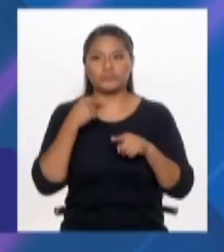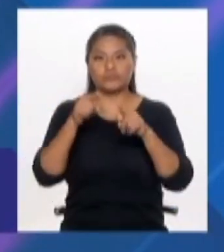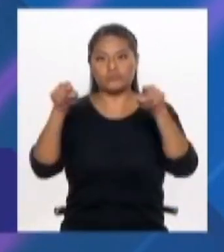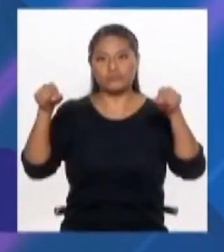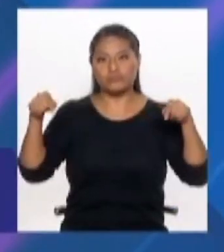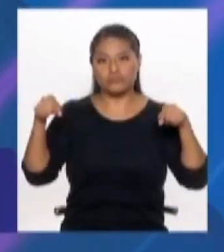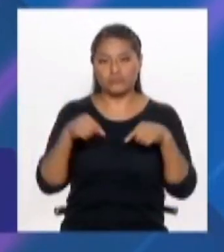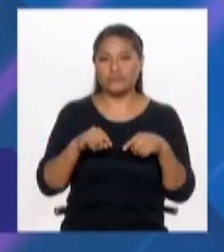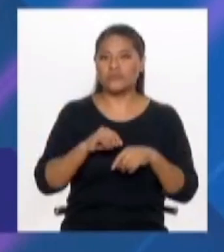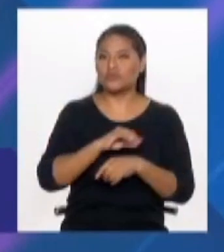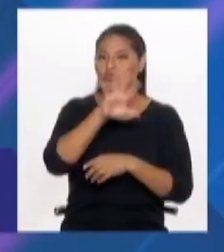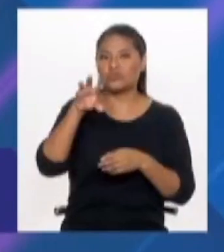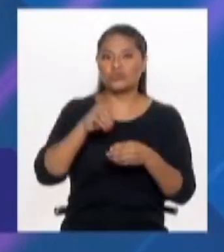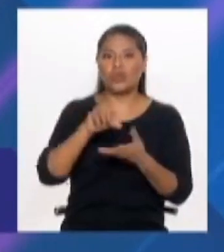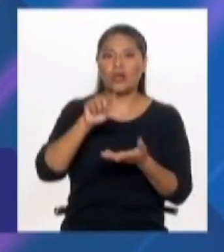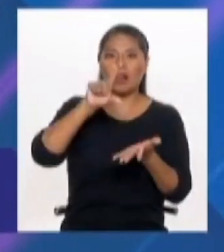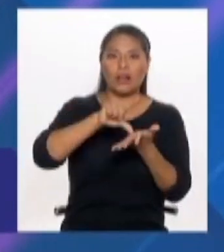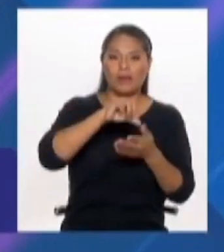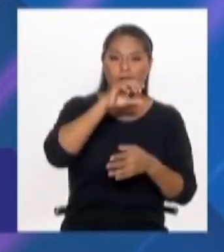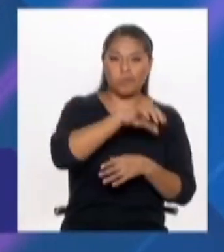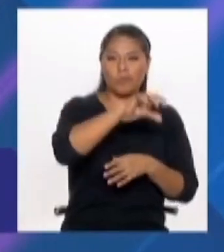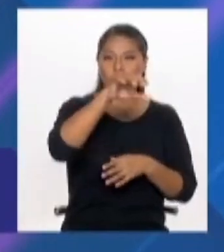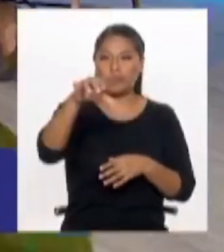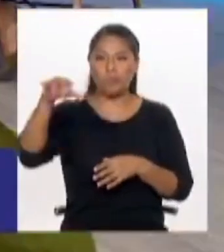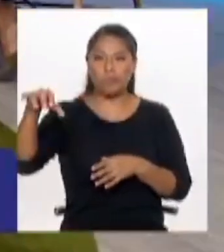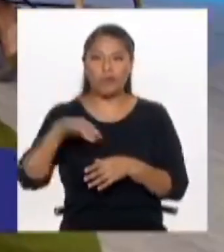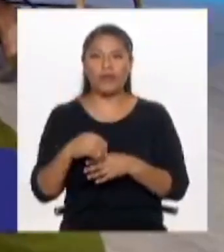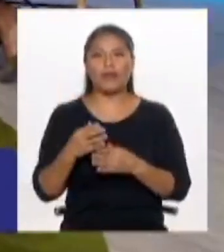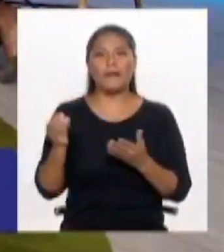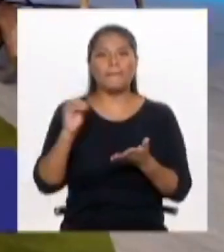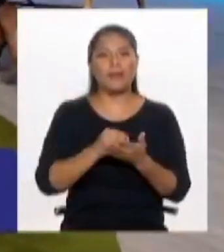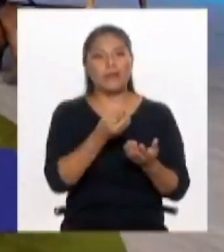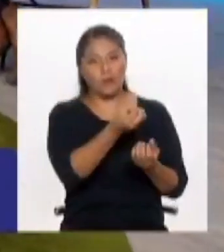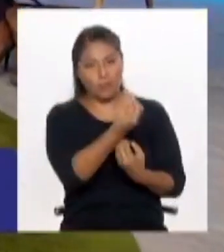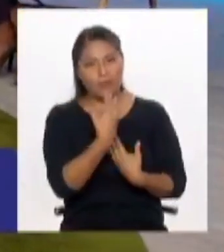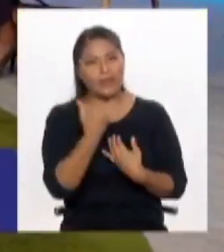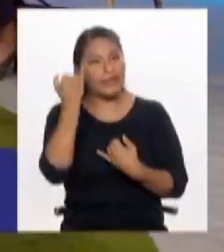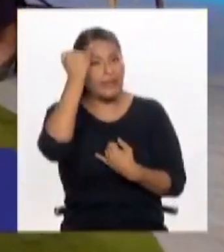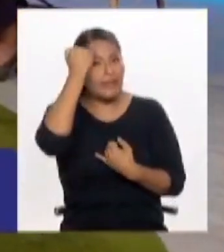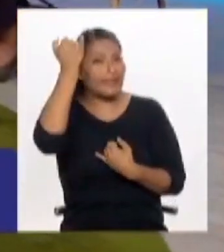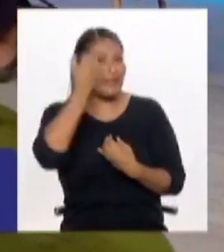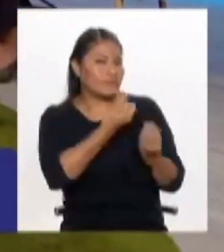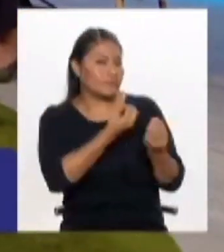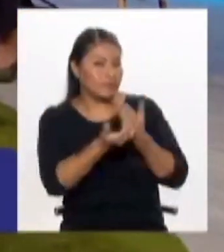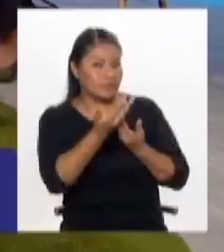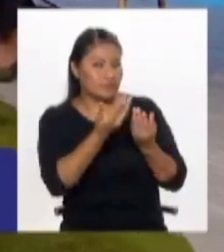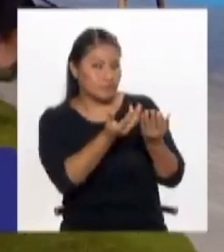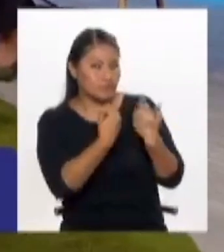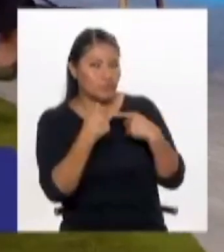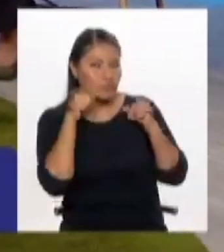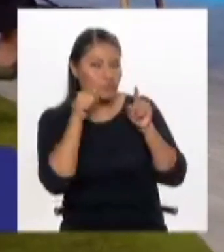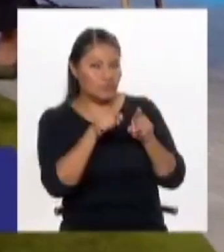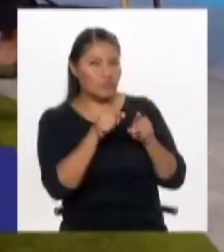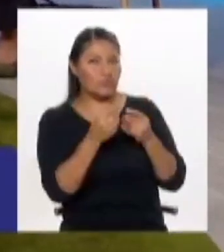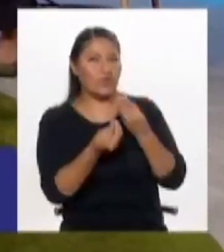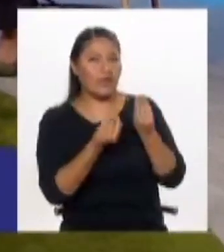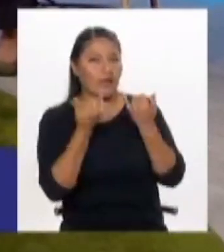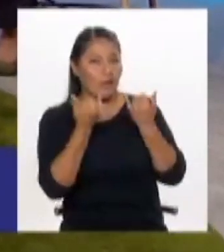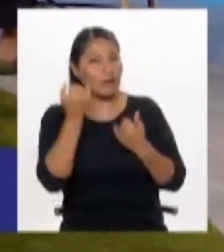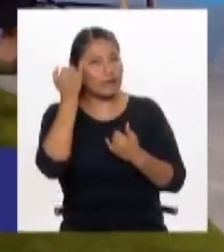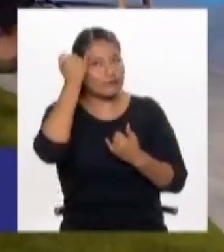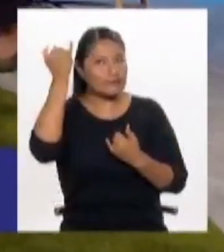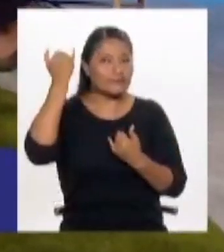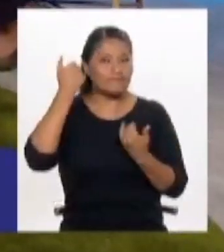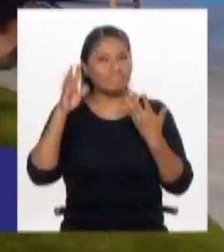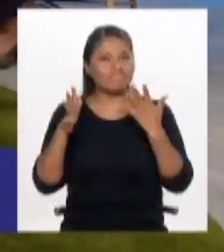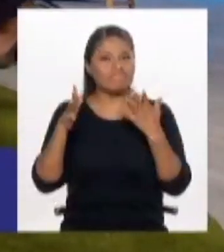llamado, sino de todo lo que quiere hacer con Lima. Démosle ideas. A ver, ¿qué tendría que pasar para mejorar nuestra convivencia con la lógica de